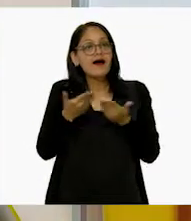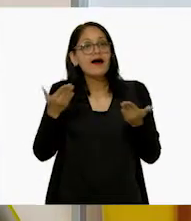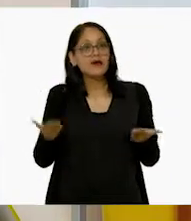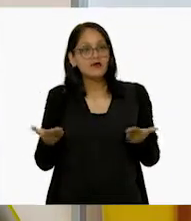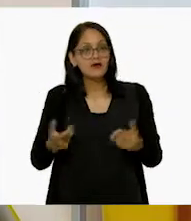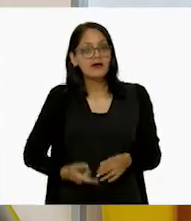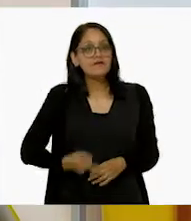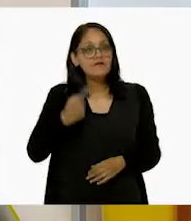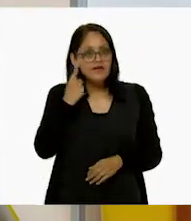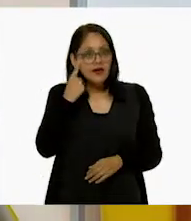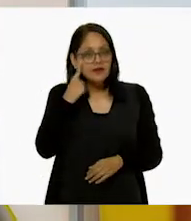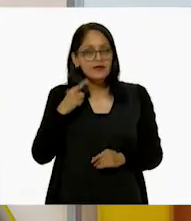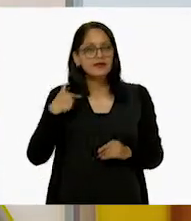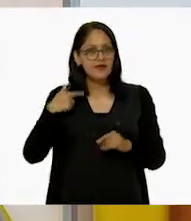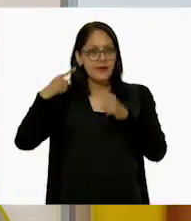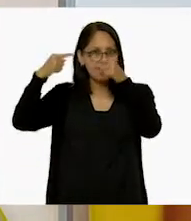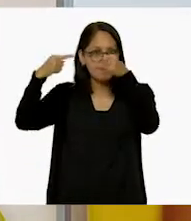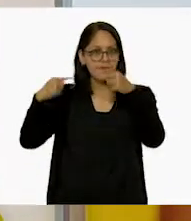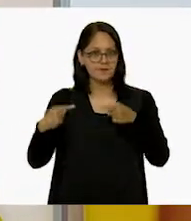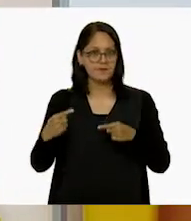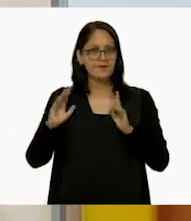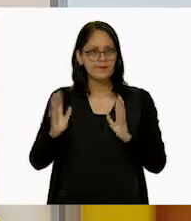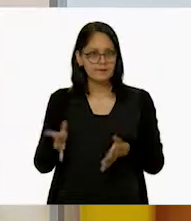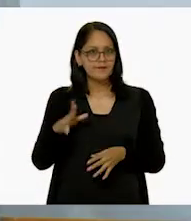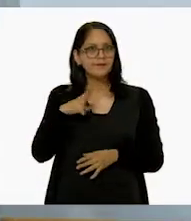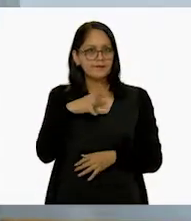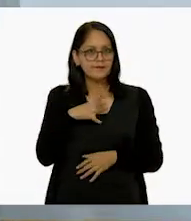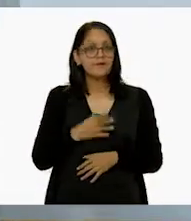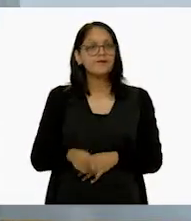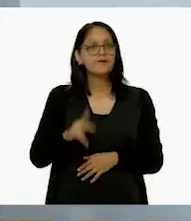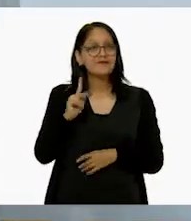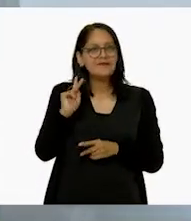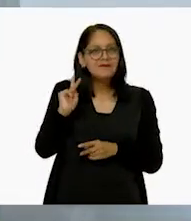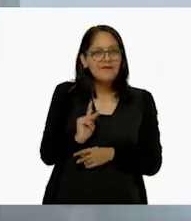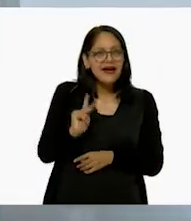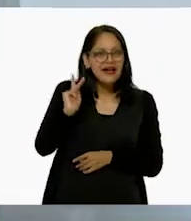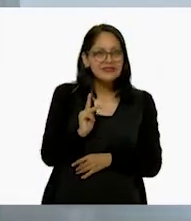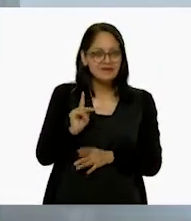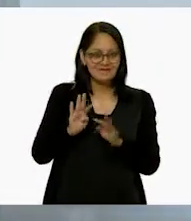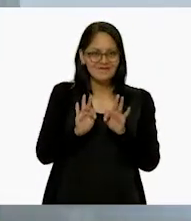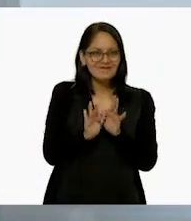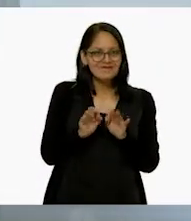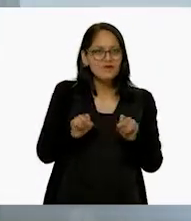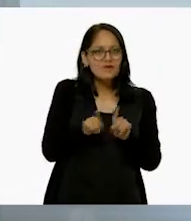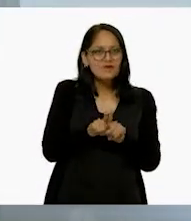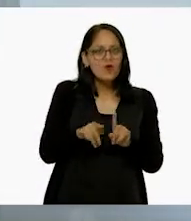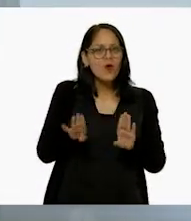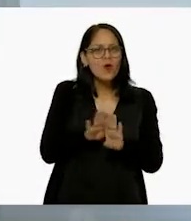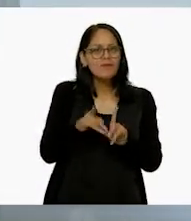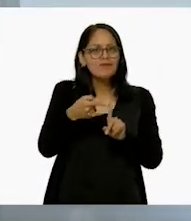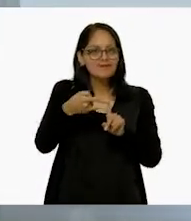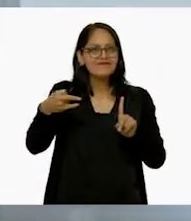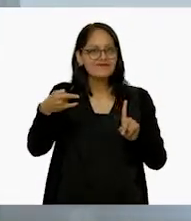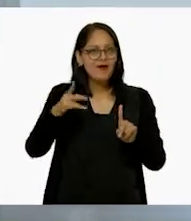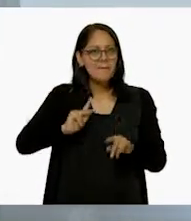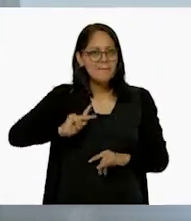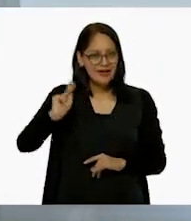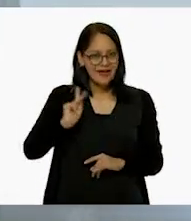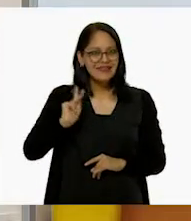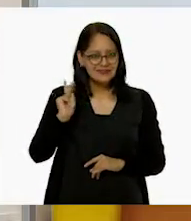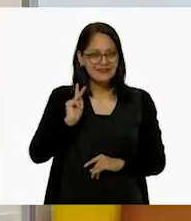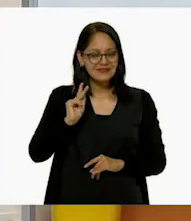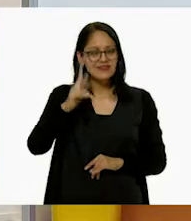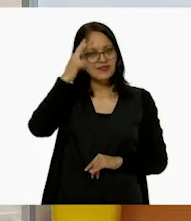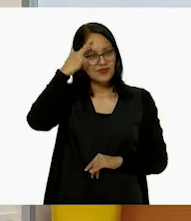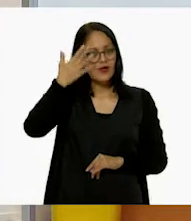fíjate muy bien. Yo ya tengo los dos lados largos. Que se parece mucho a la figura del rectángulo, ¿verdad? Cierto. Que te decía